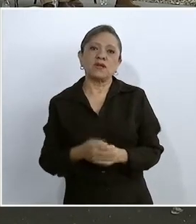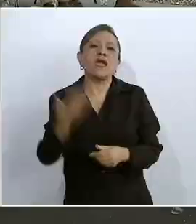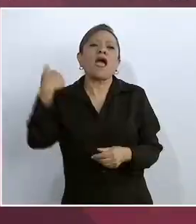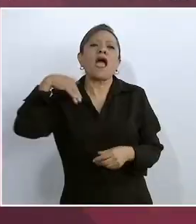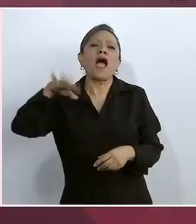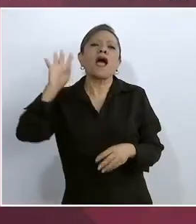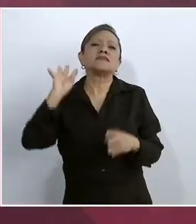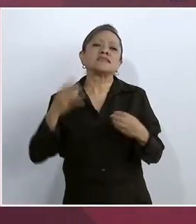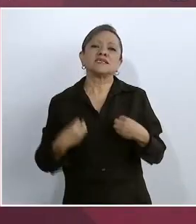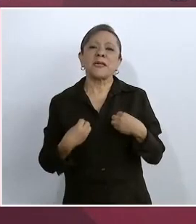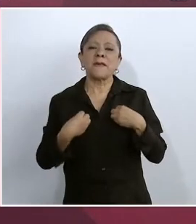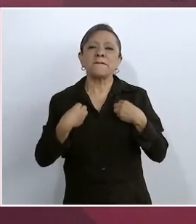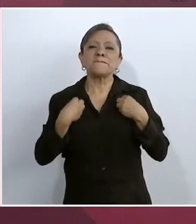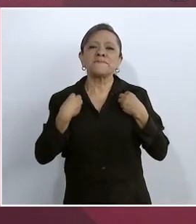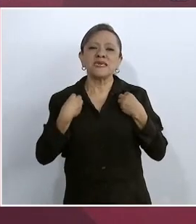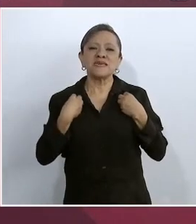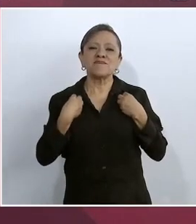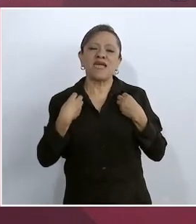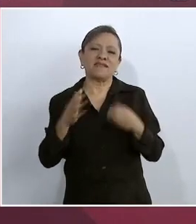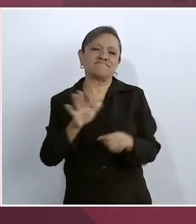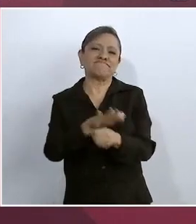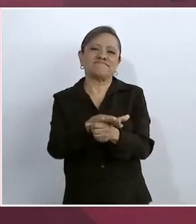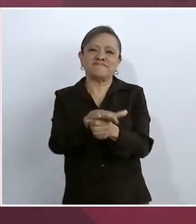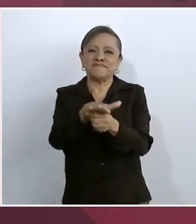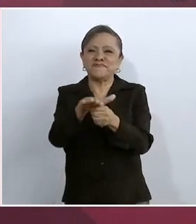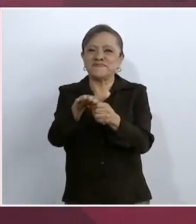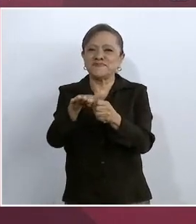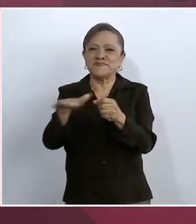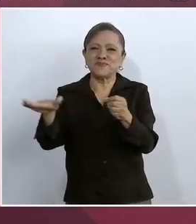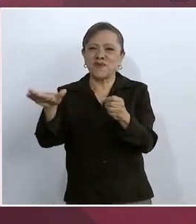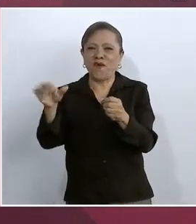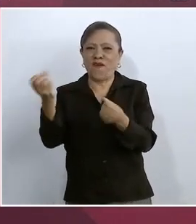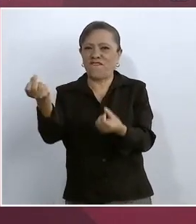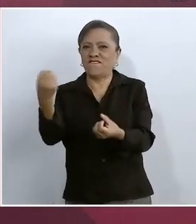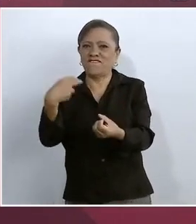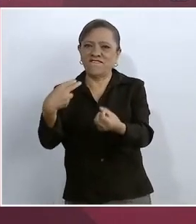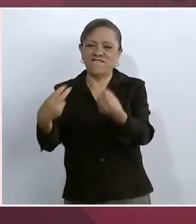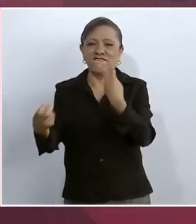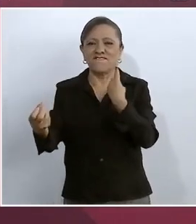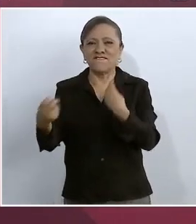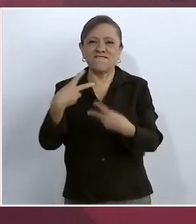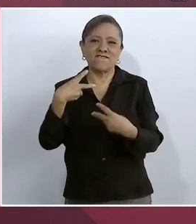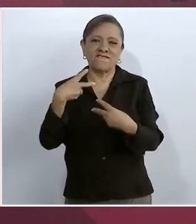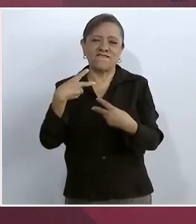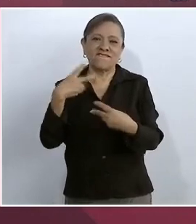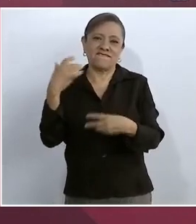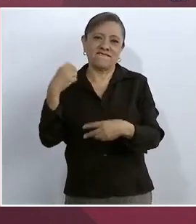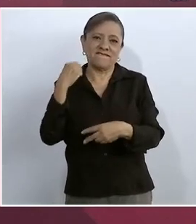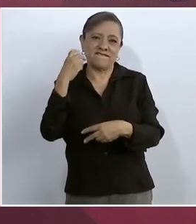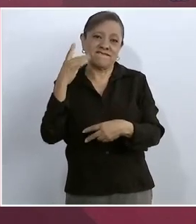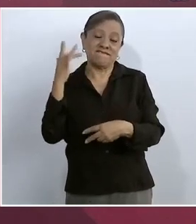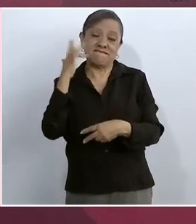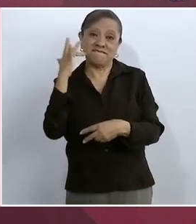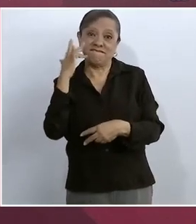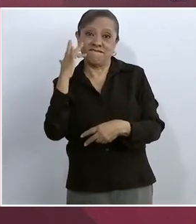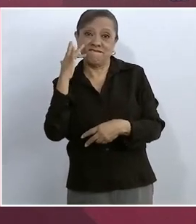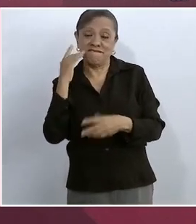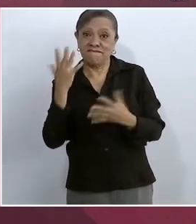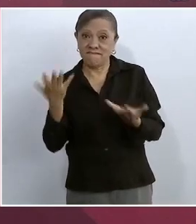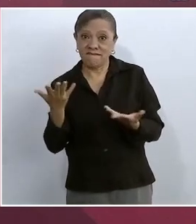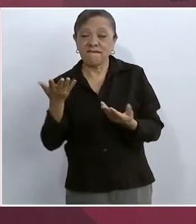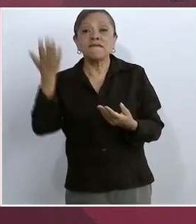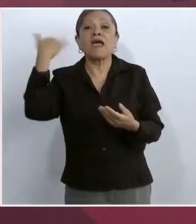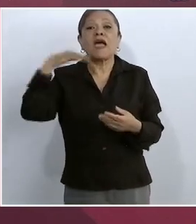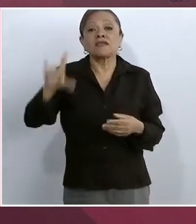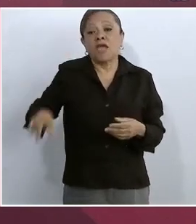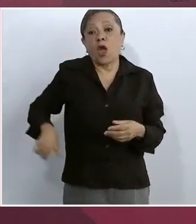colmados de atenciones y de privilegios. El gobierno estaba convertido en un comité